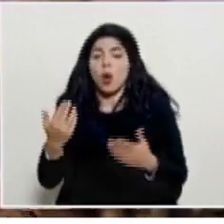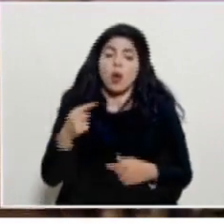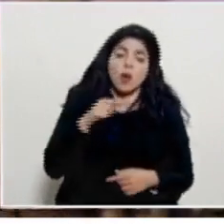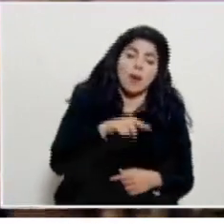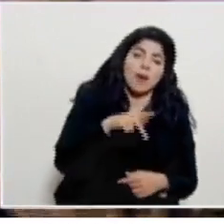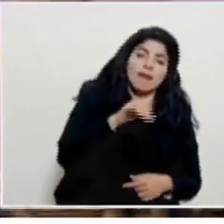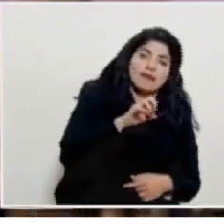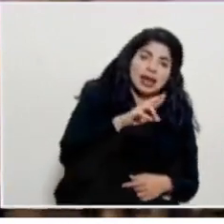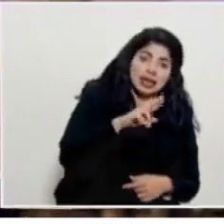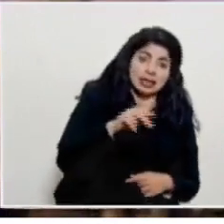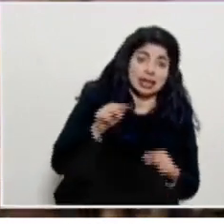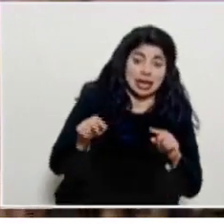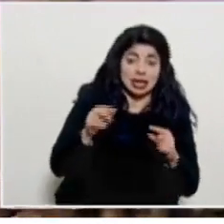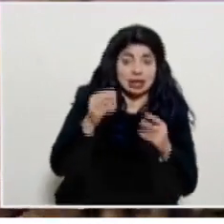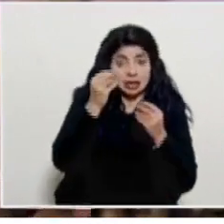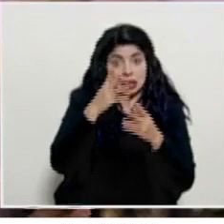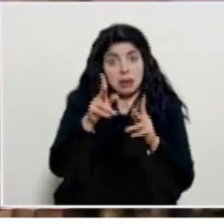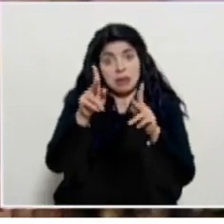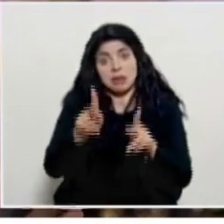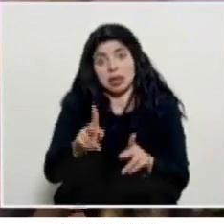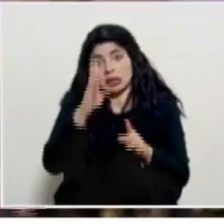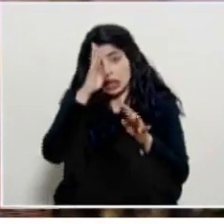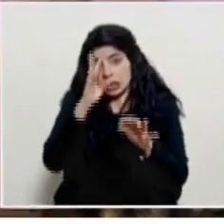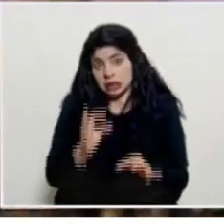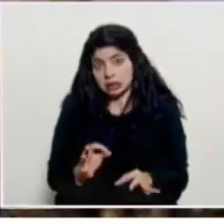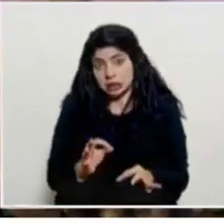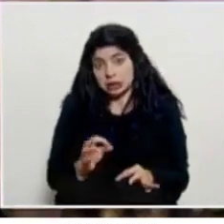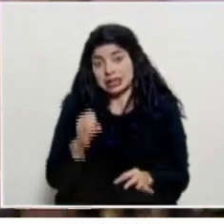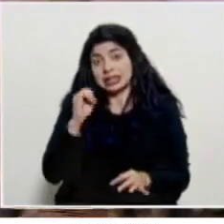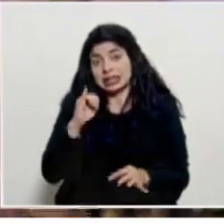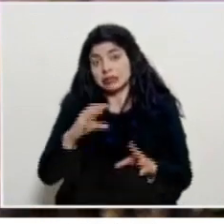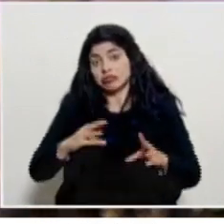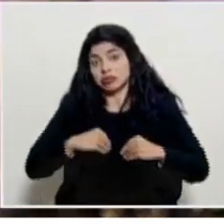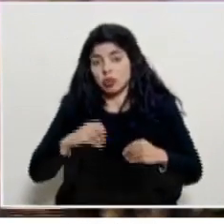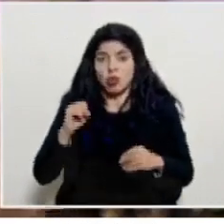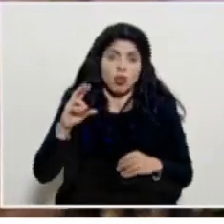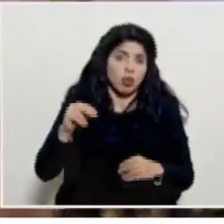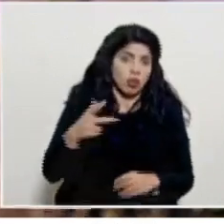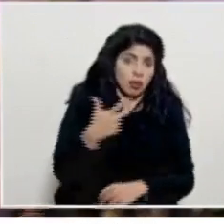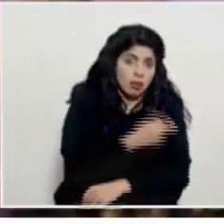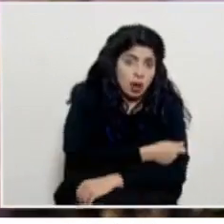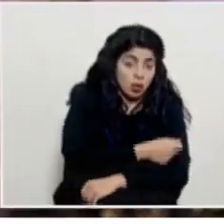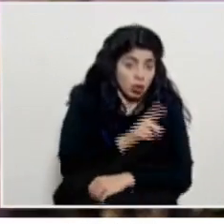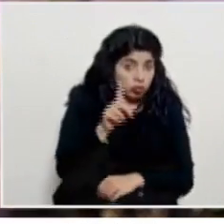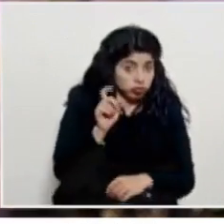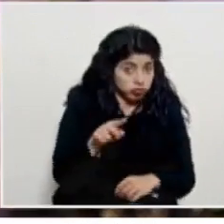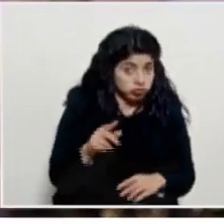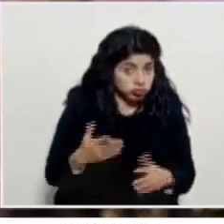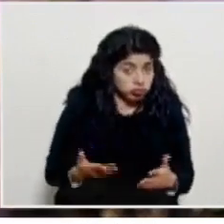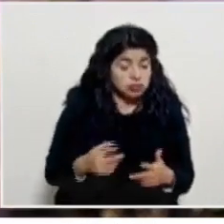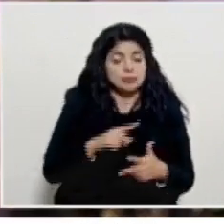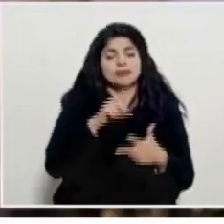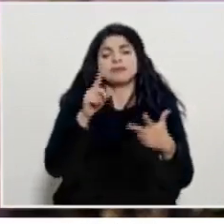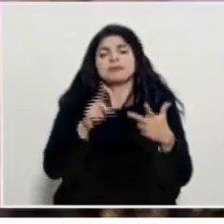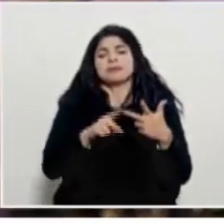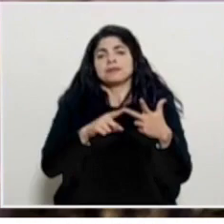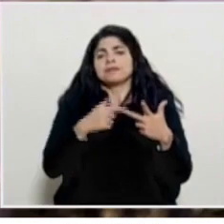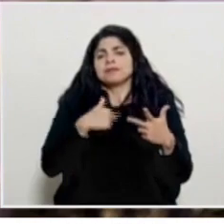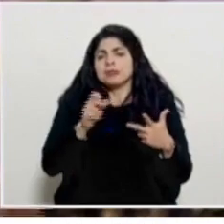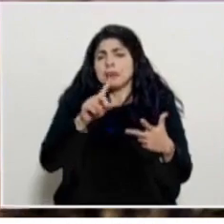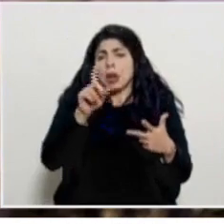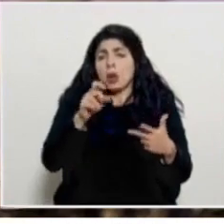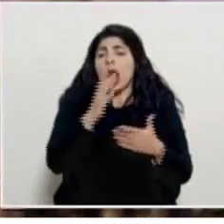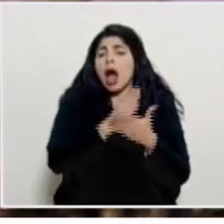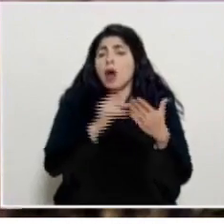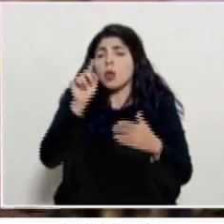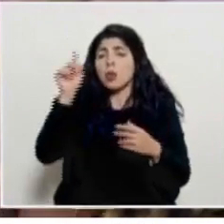Pfizer y a partir de eso que la persona tome la decisión si se vacuna o no se vacuna eso quería consultarlo y lo otro que le quería preguntar